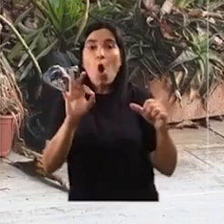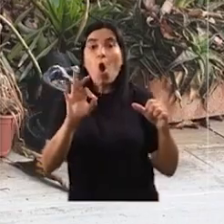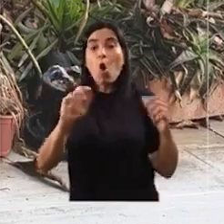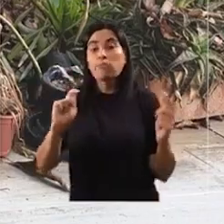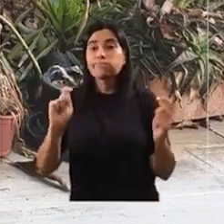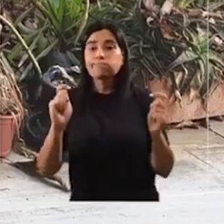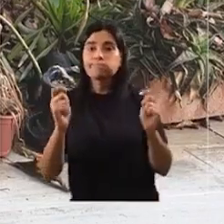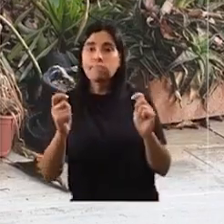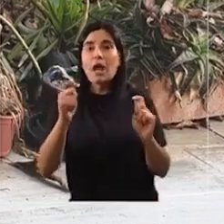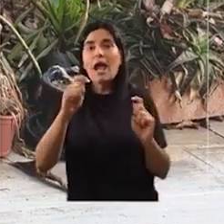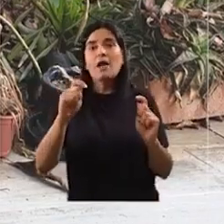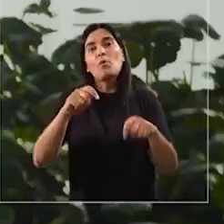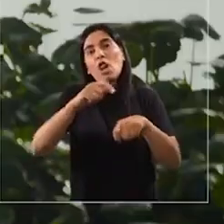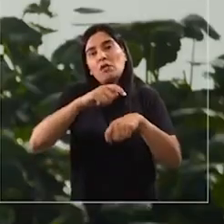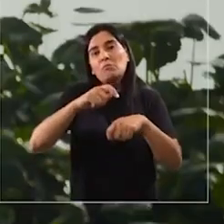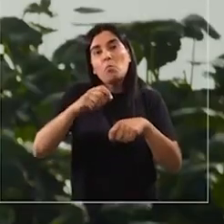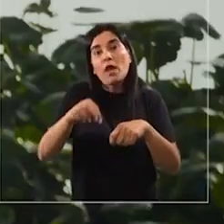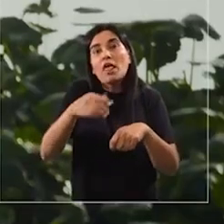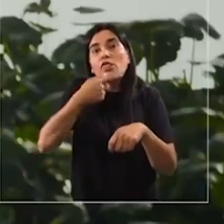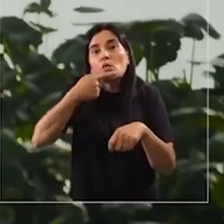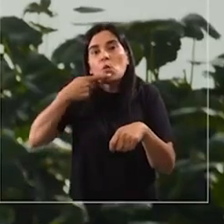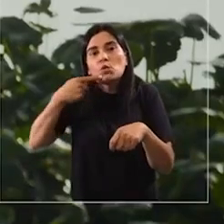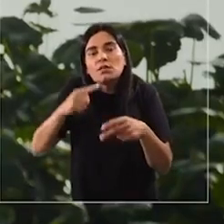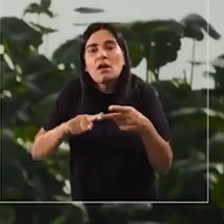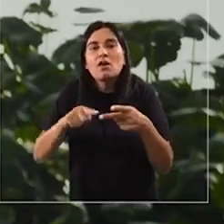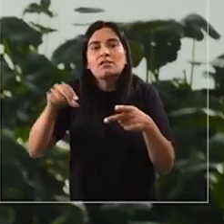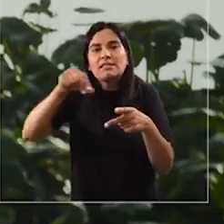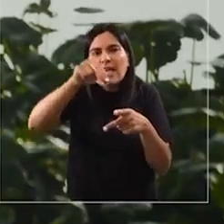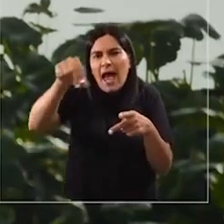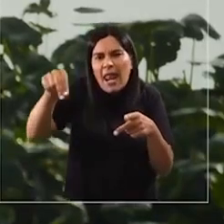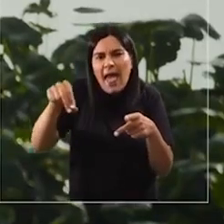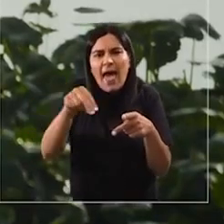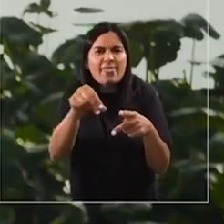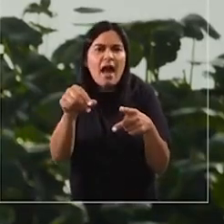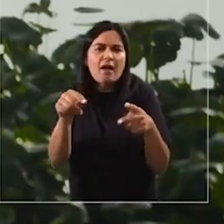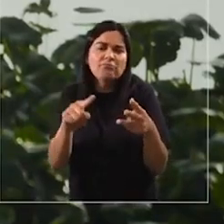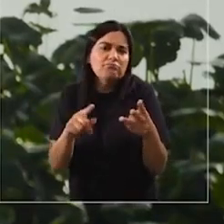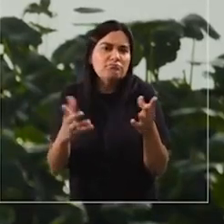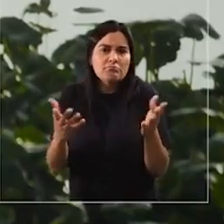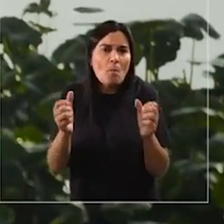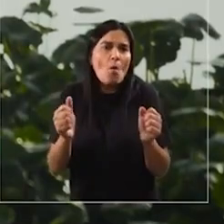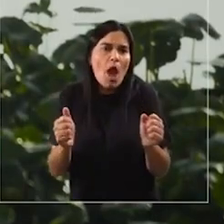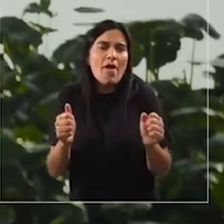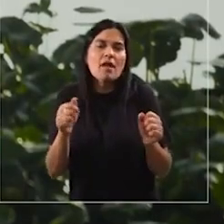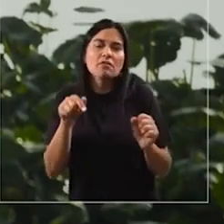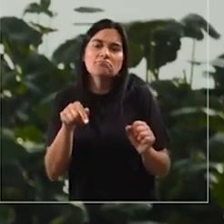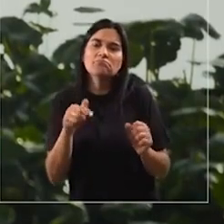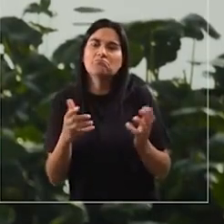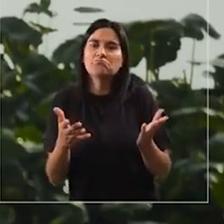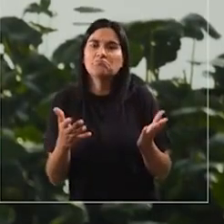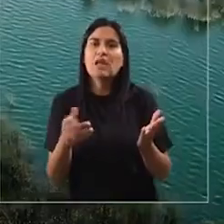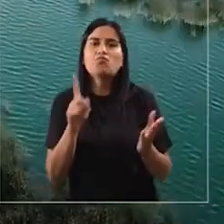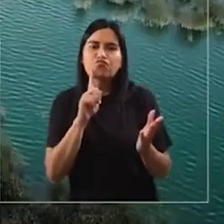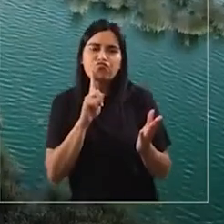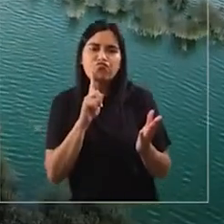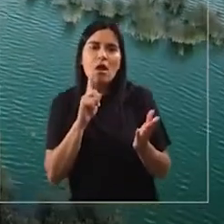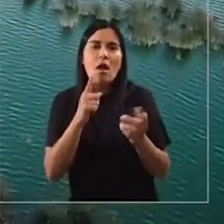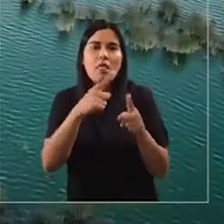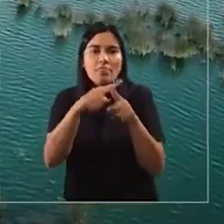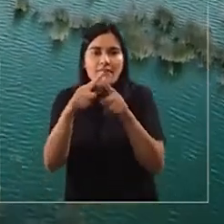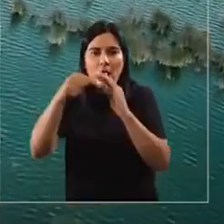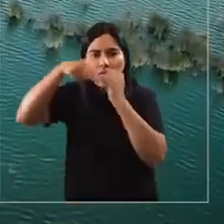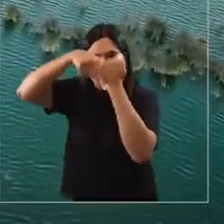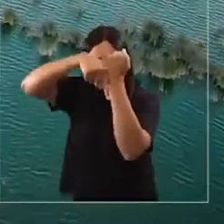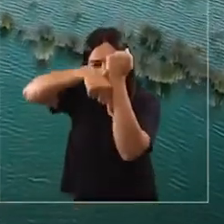permanente, puede ser dulce, salada o salobre. Y que puede tener